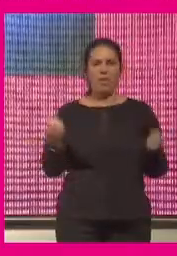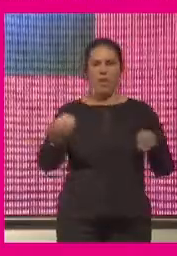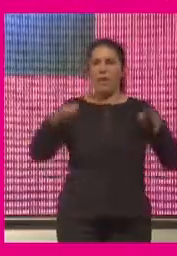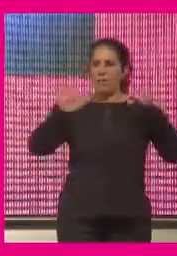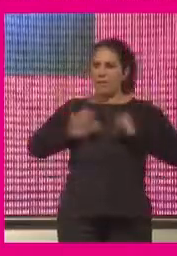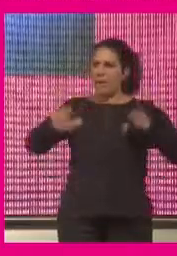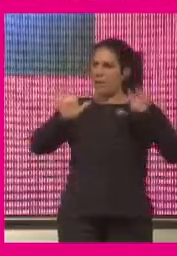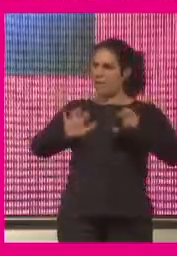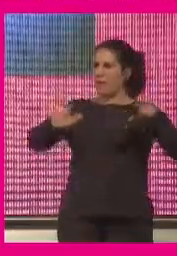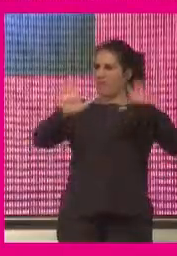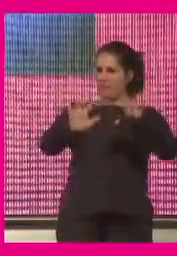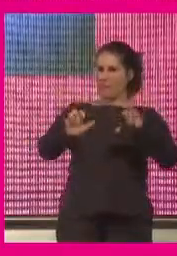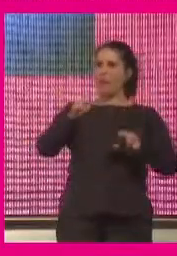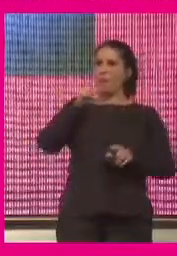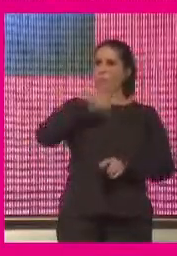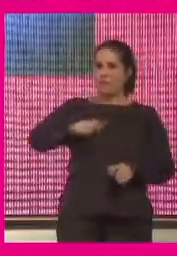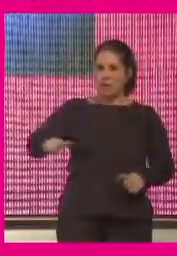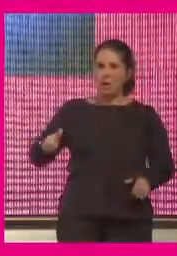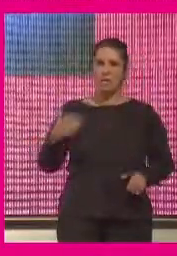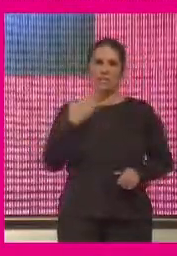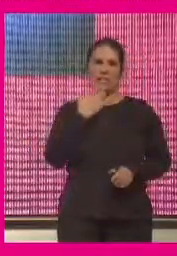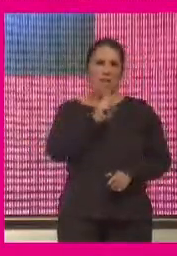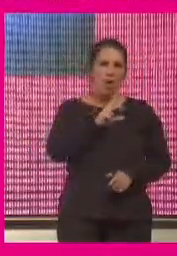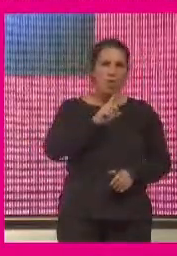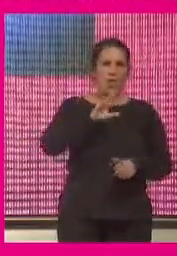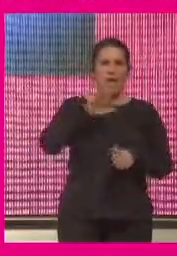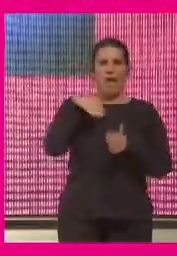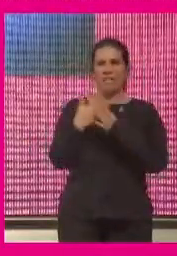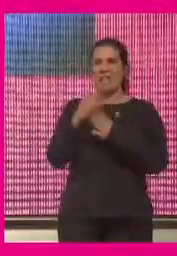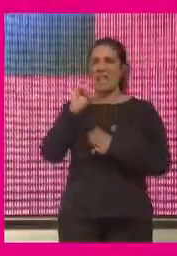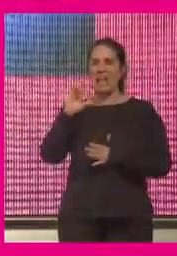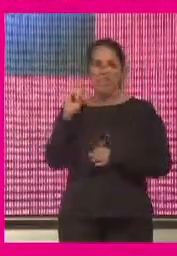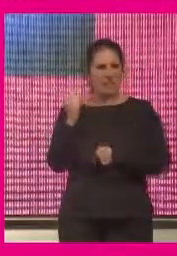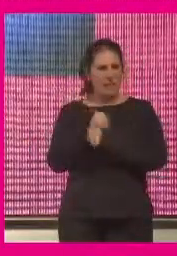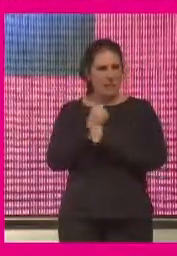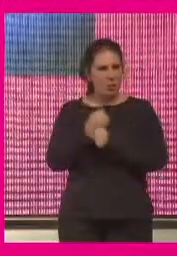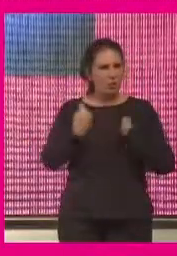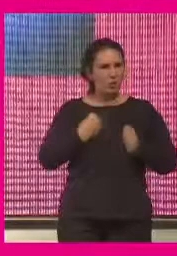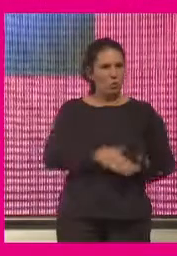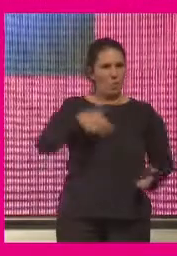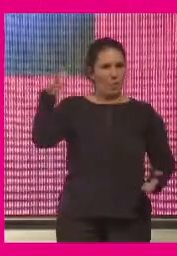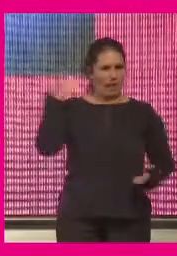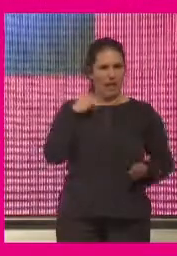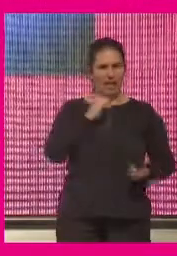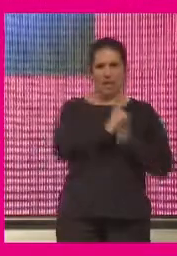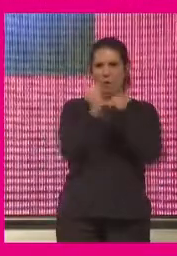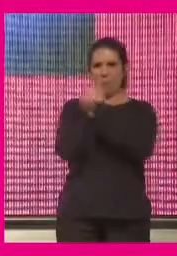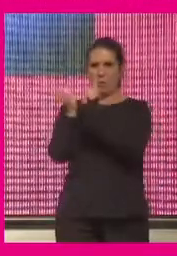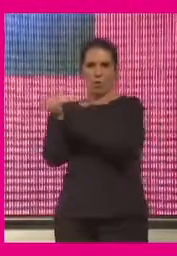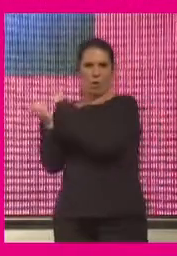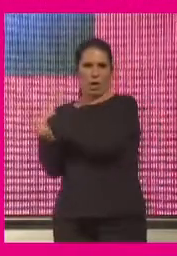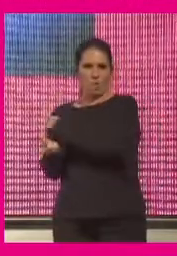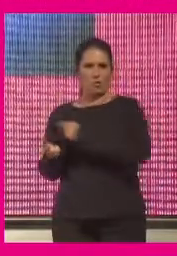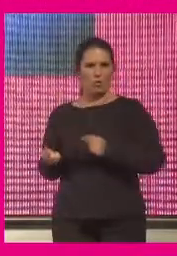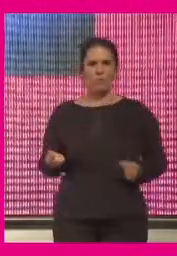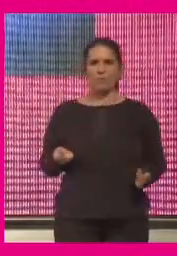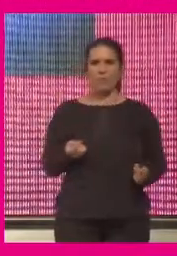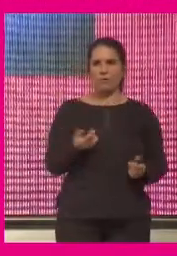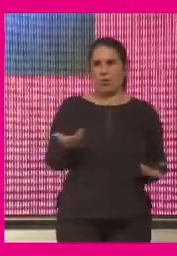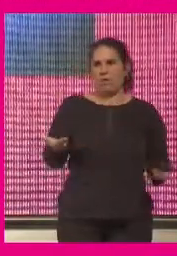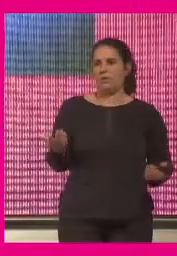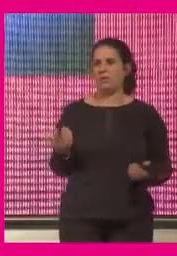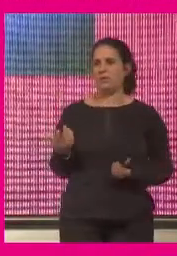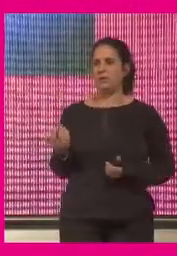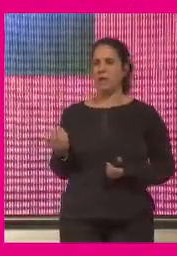que cualquier persona va a tener las próximas generaciones entre 12 y 15 trabajos y que además pues las competencias se van a ser tener de estar